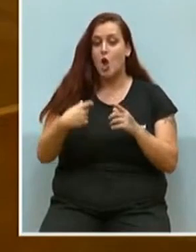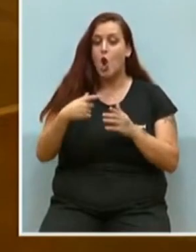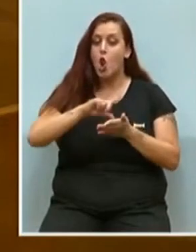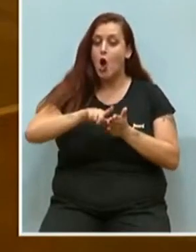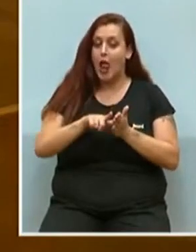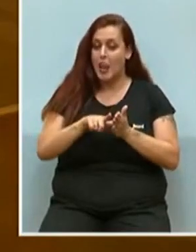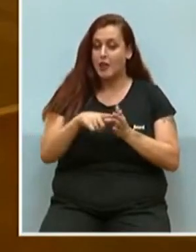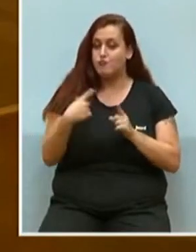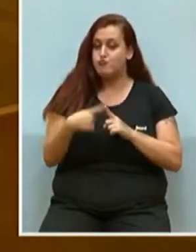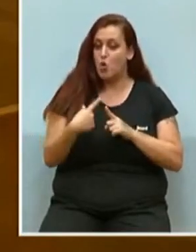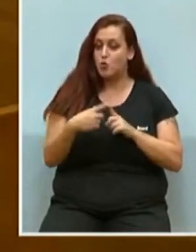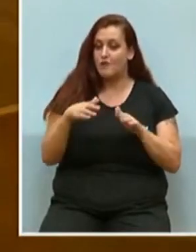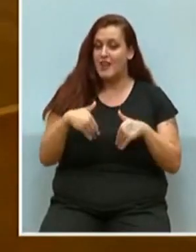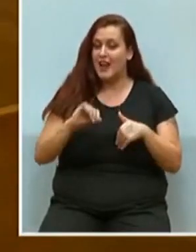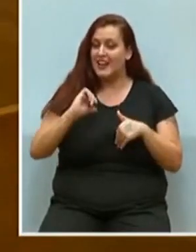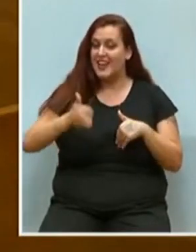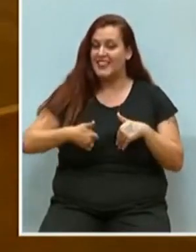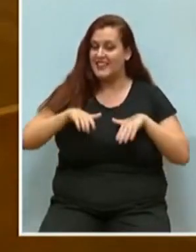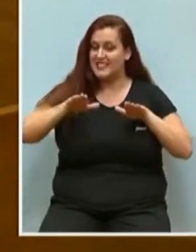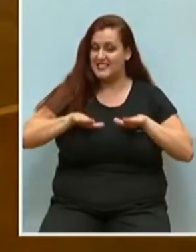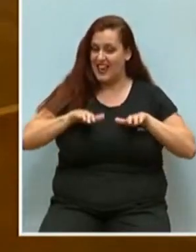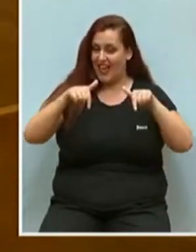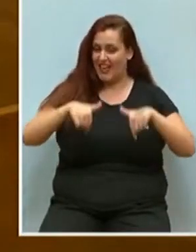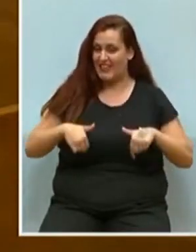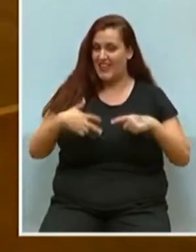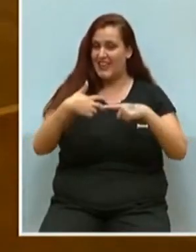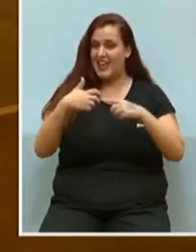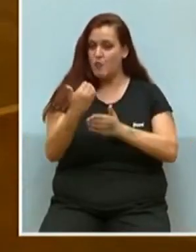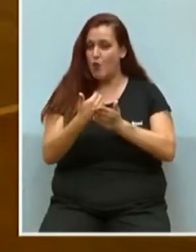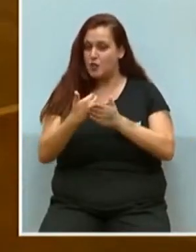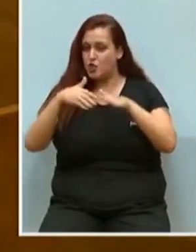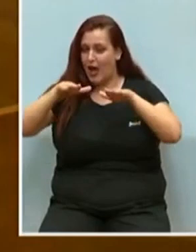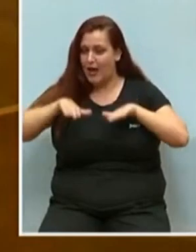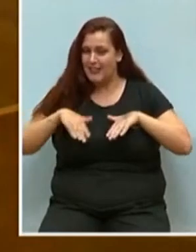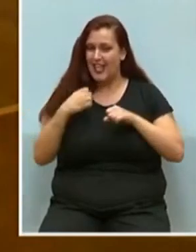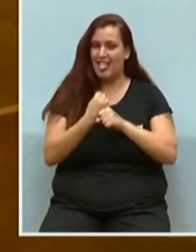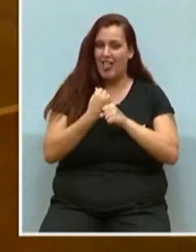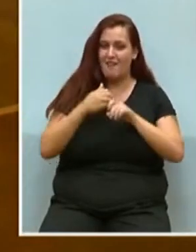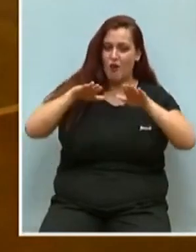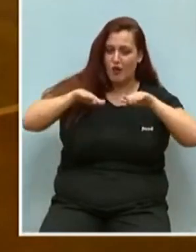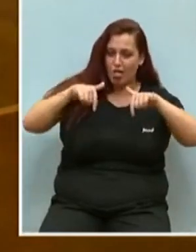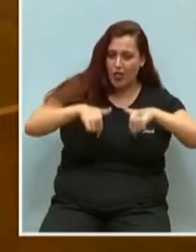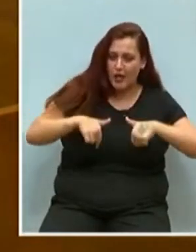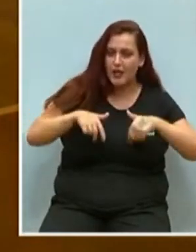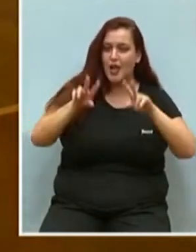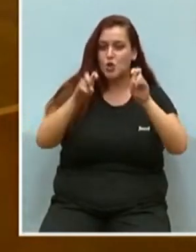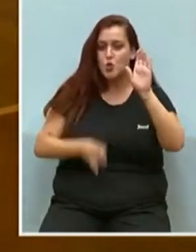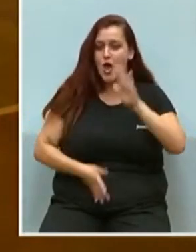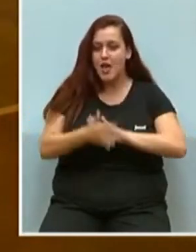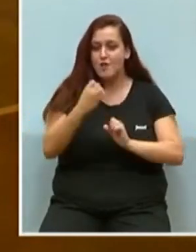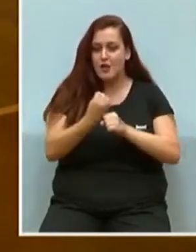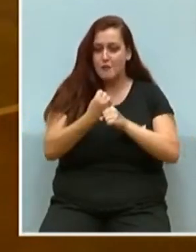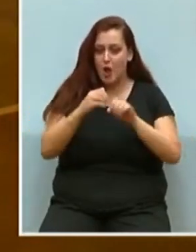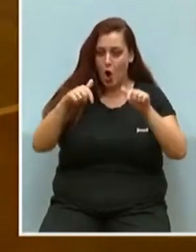riqueza que se genera se queda aquí, los impuestos se quedan aquí, los empleos se quedan aquí, los nuevos empleos se